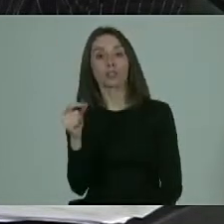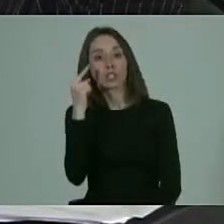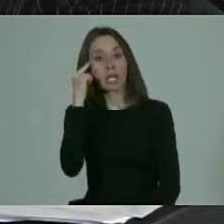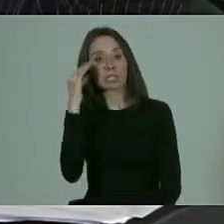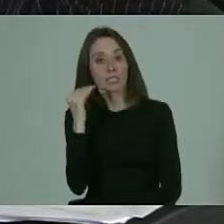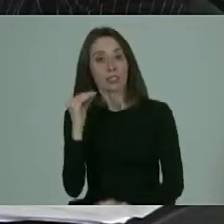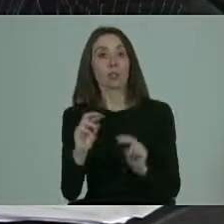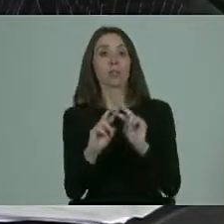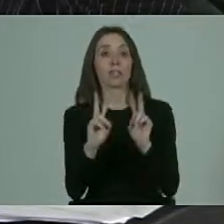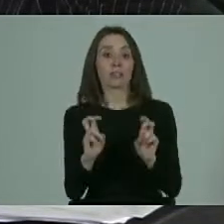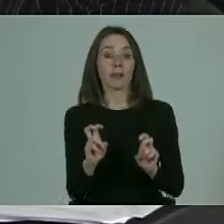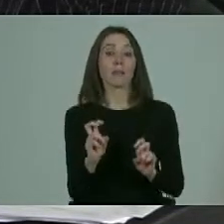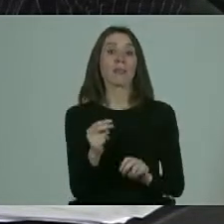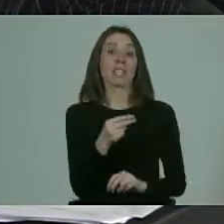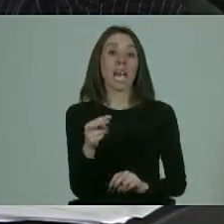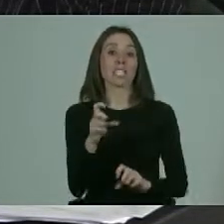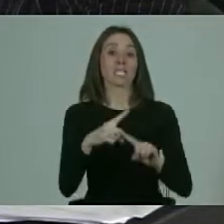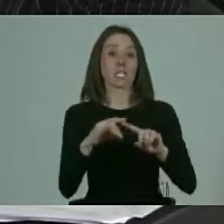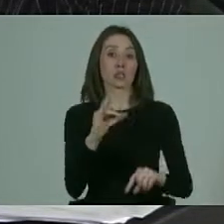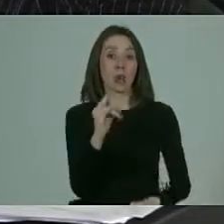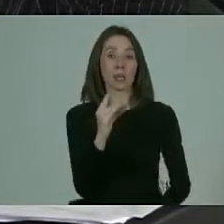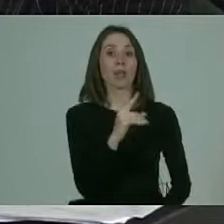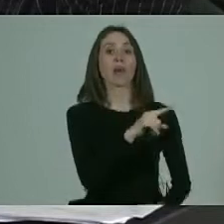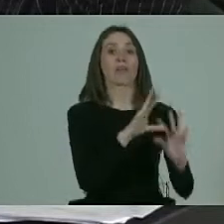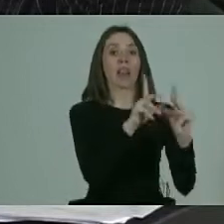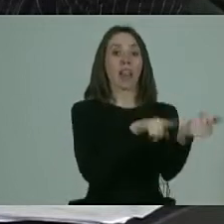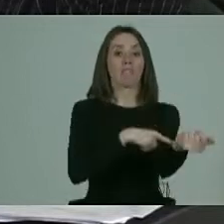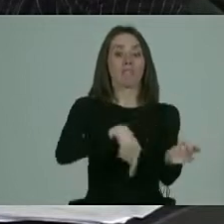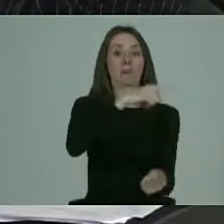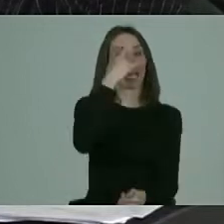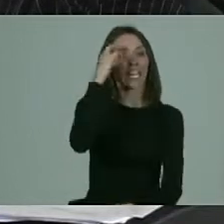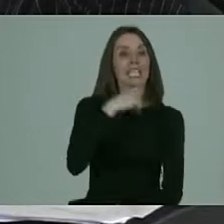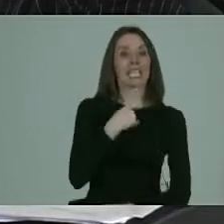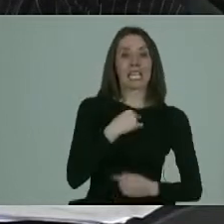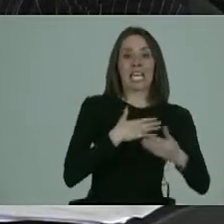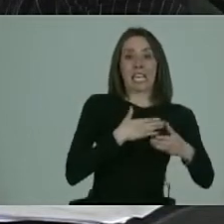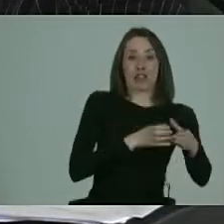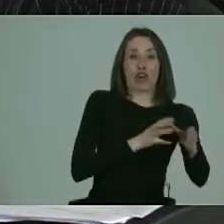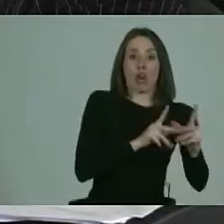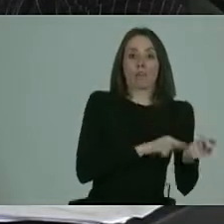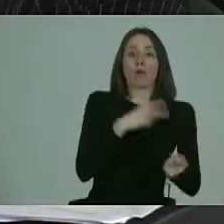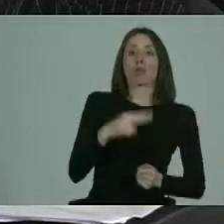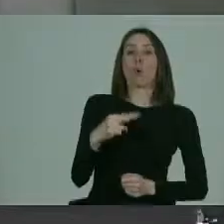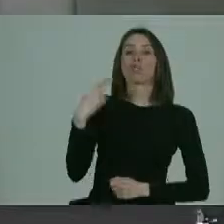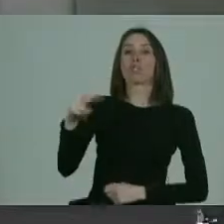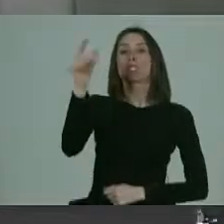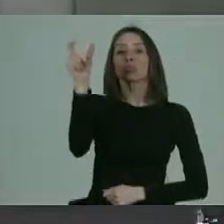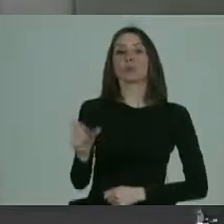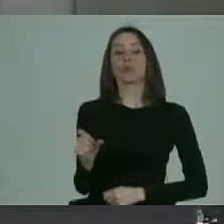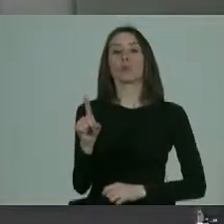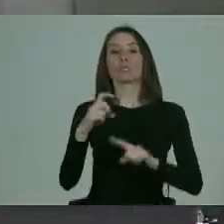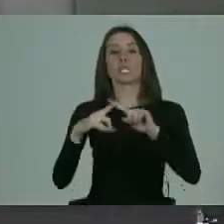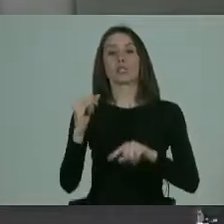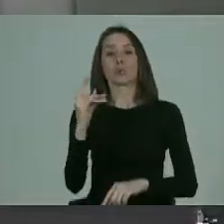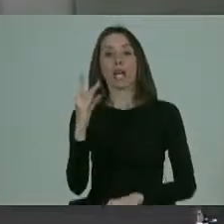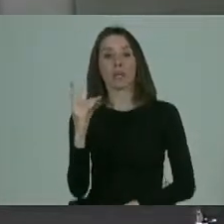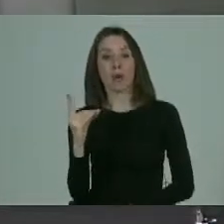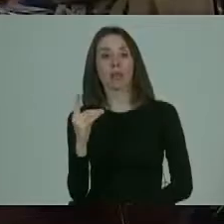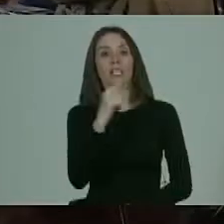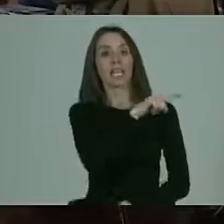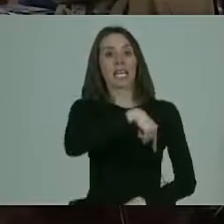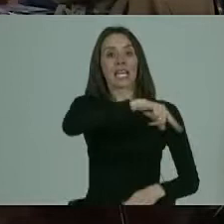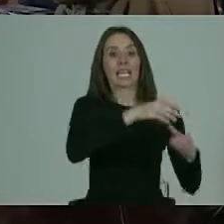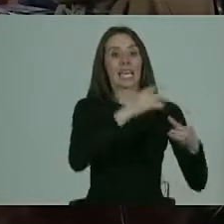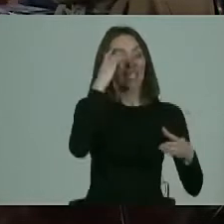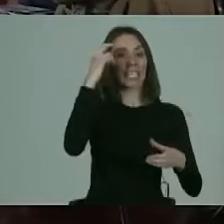términos de sexualidad. La familia se cree dueño de su sexualidad. Y no solo dueño de su sexualidad, se